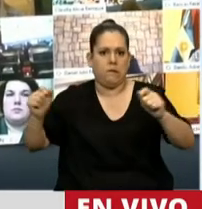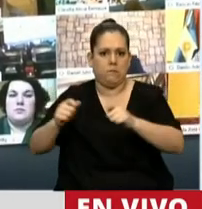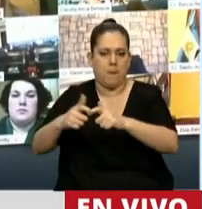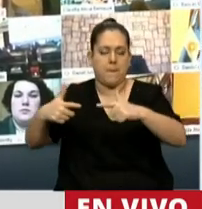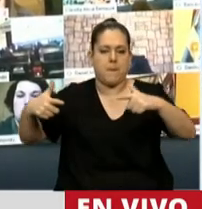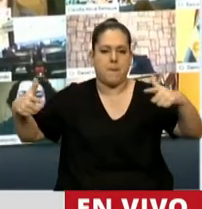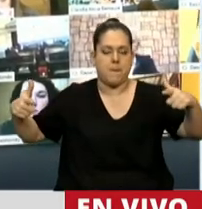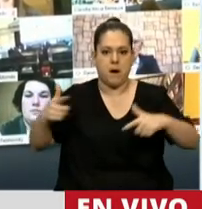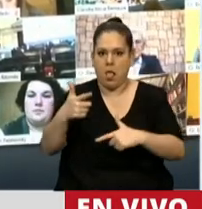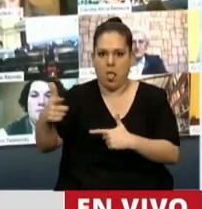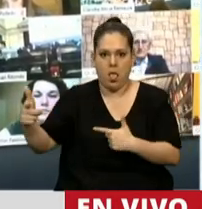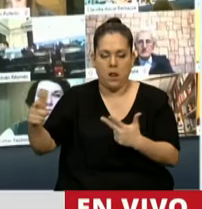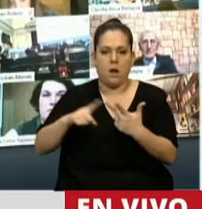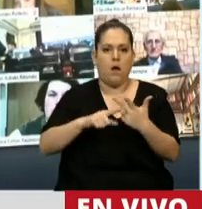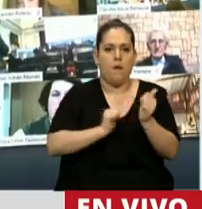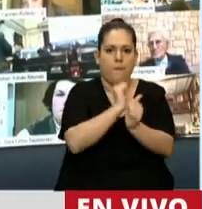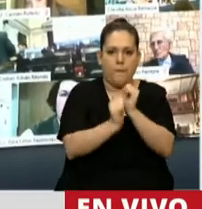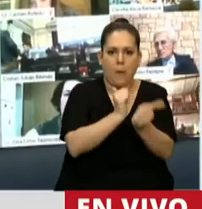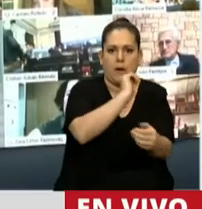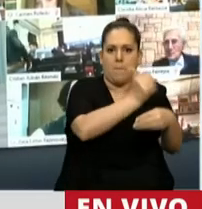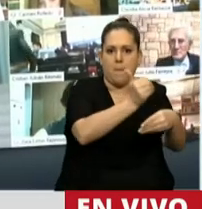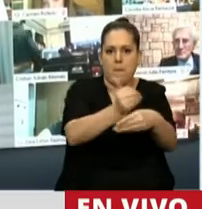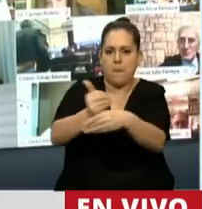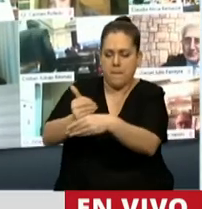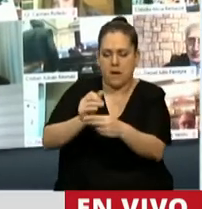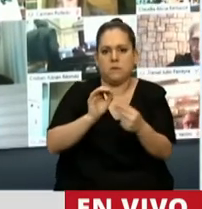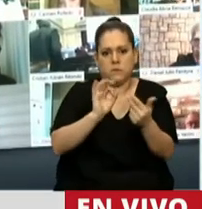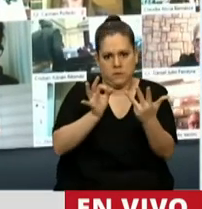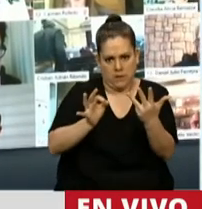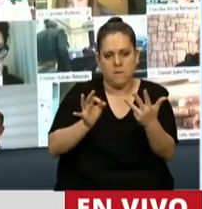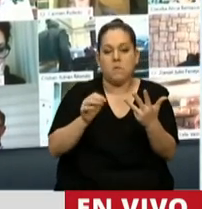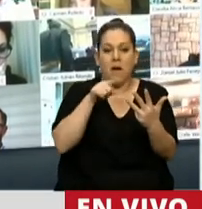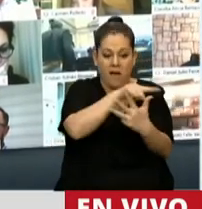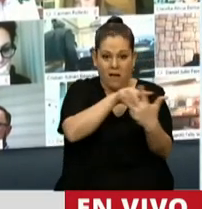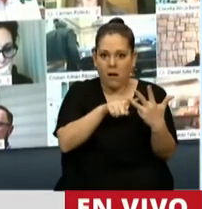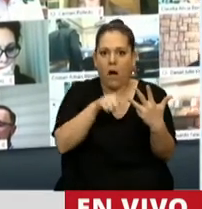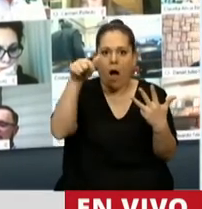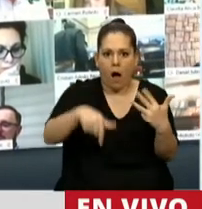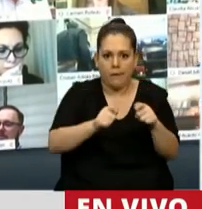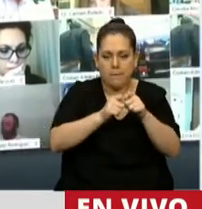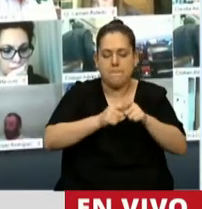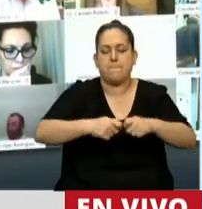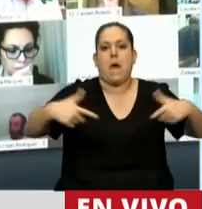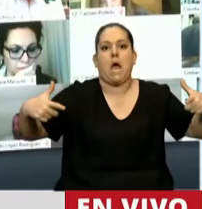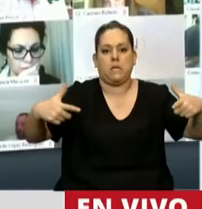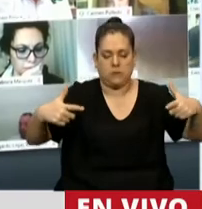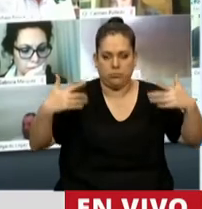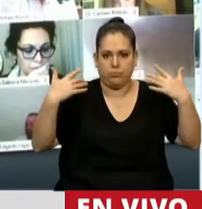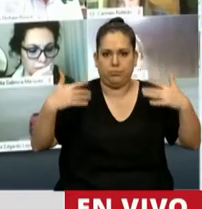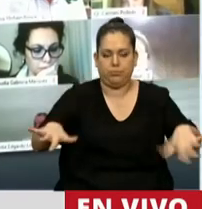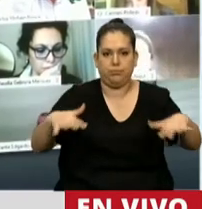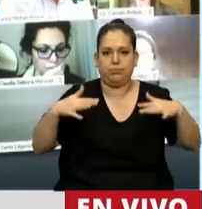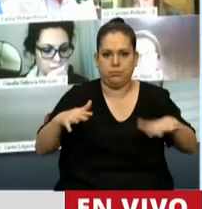estaban cerrando, que obviamente esto se incrementó en esta época de la pandemia. Pero lo más importante